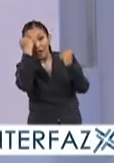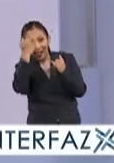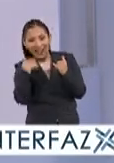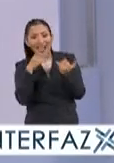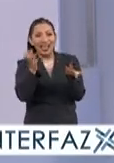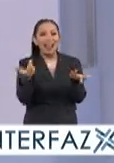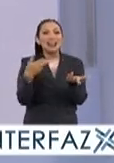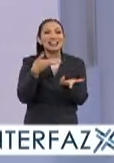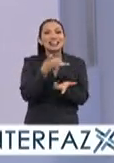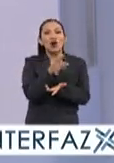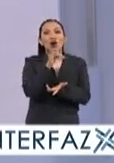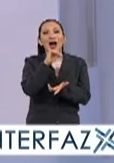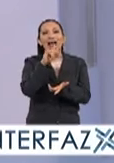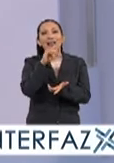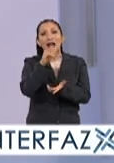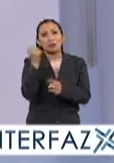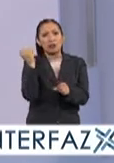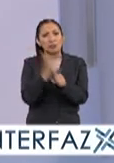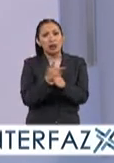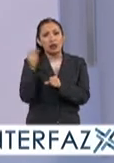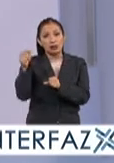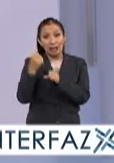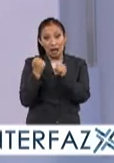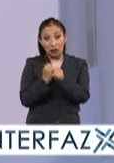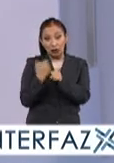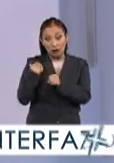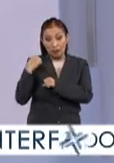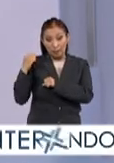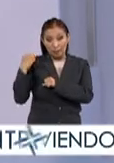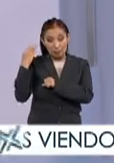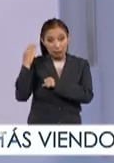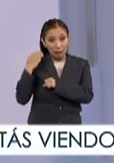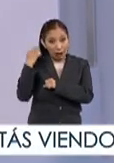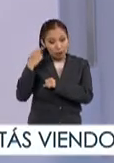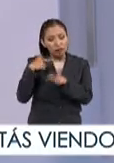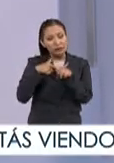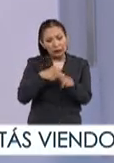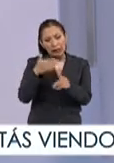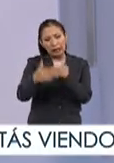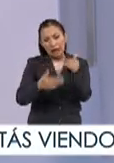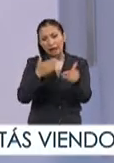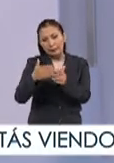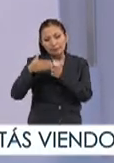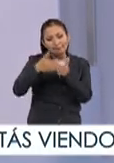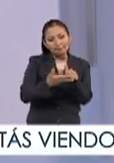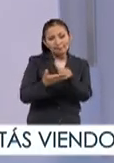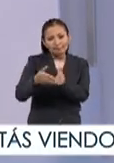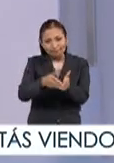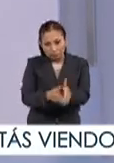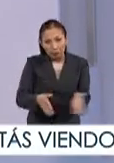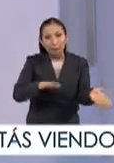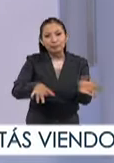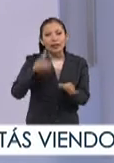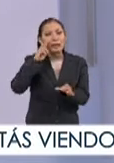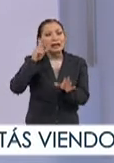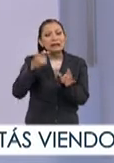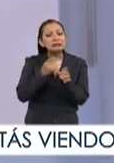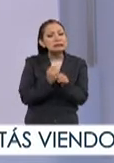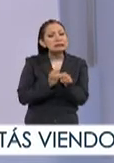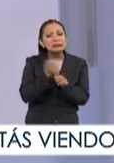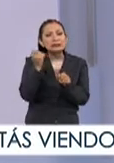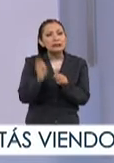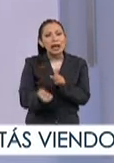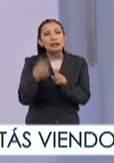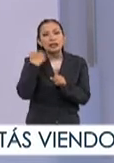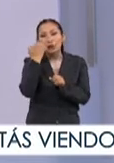en Real de Janeiro desde temprano en este año en el mes de marzo y continúan esa travesía vamos a ver un poquito de lo que se